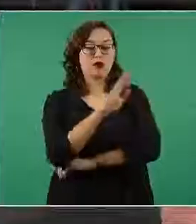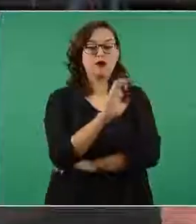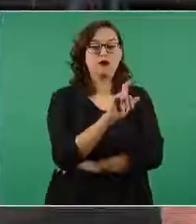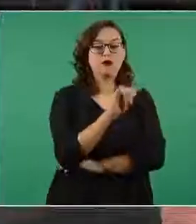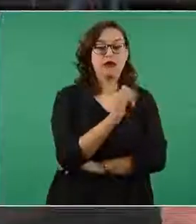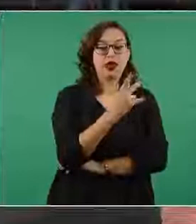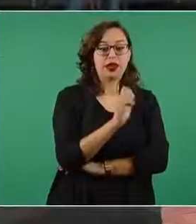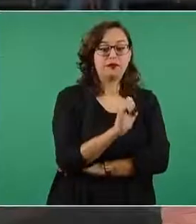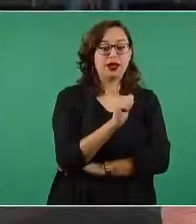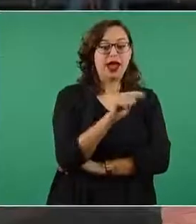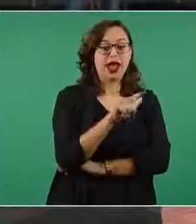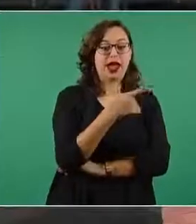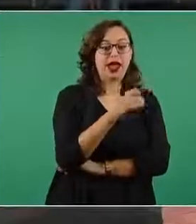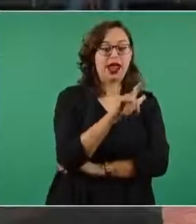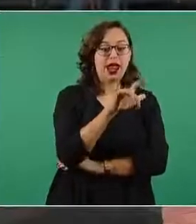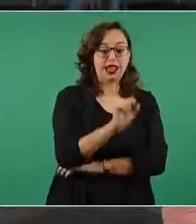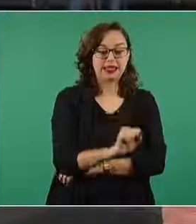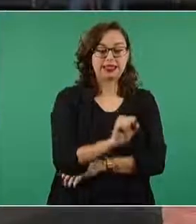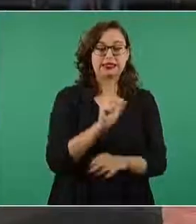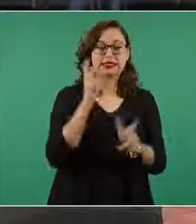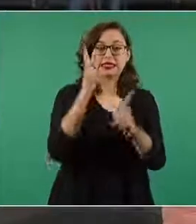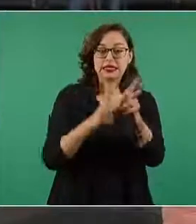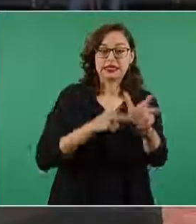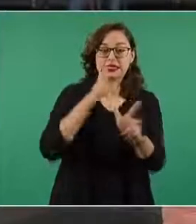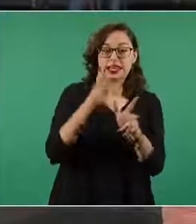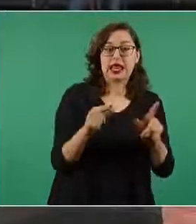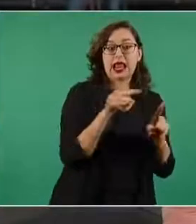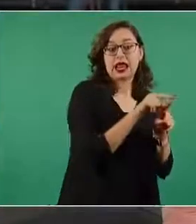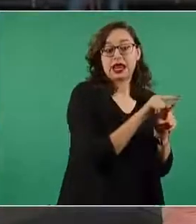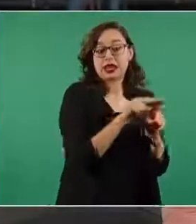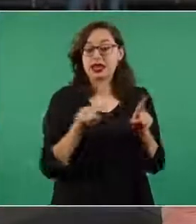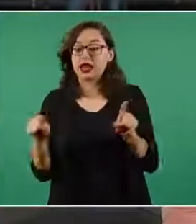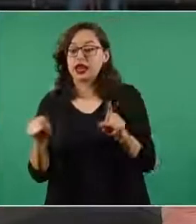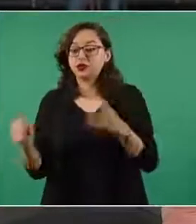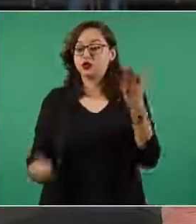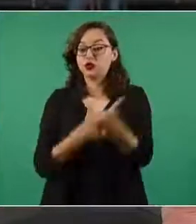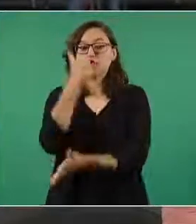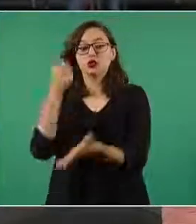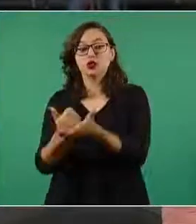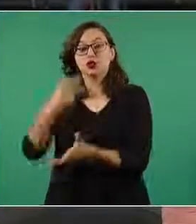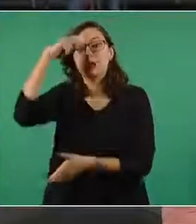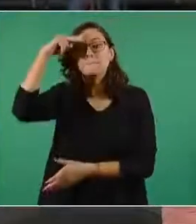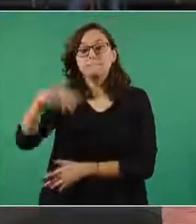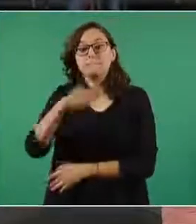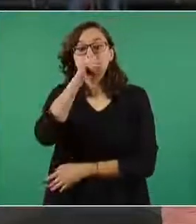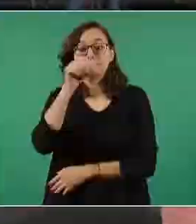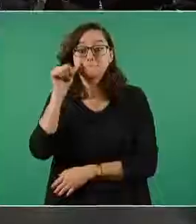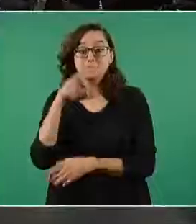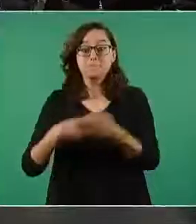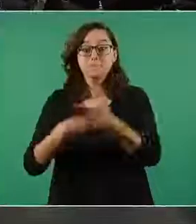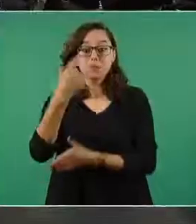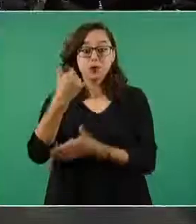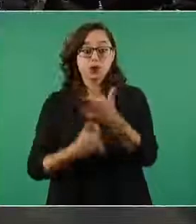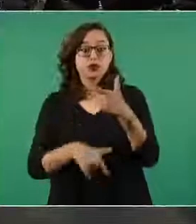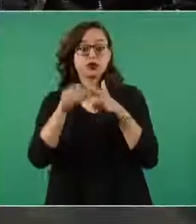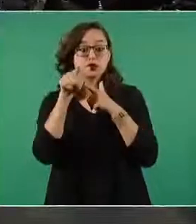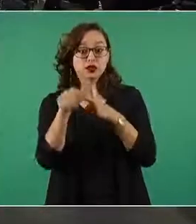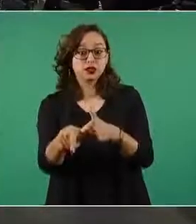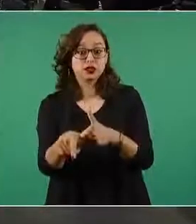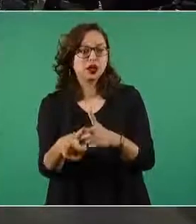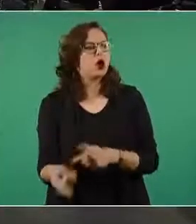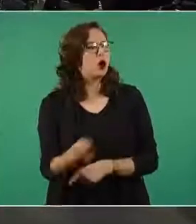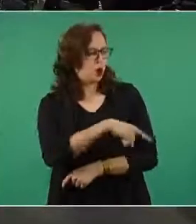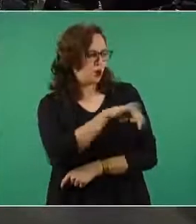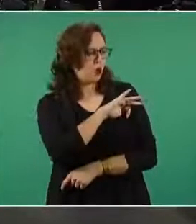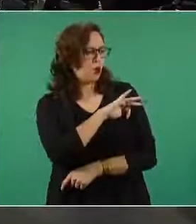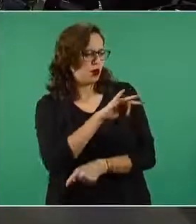Benito Juárez? ¿sigue ese proyecto? se va ¿puedes hablar general de la